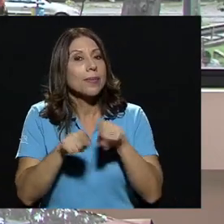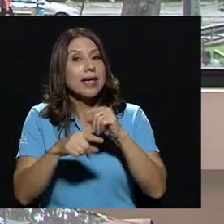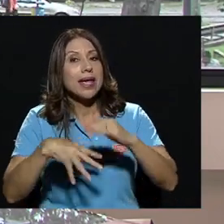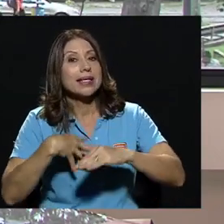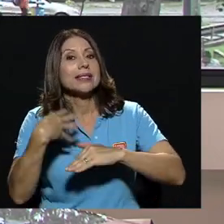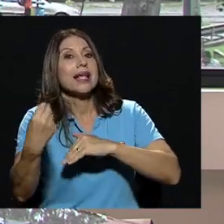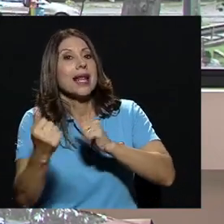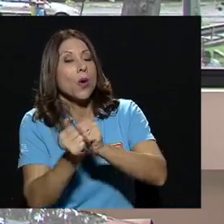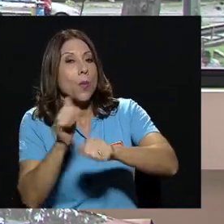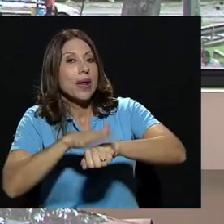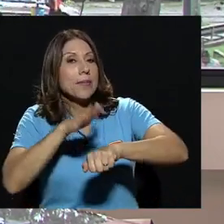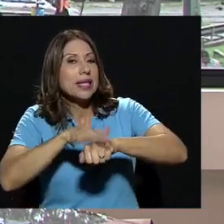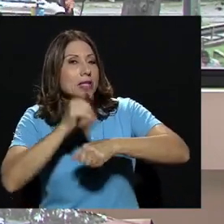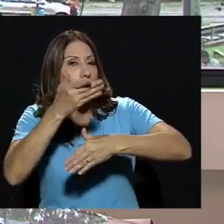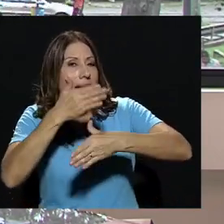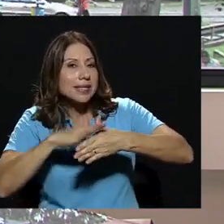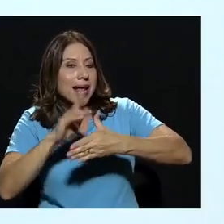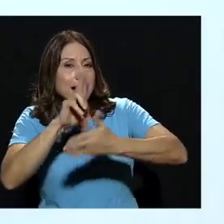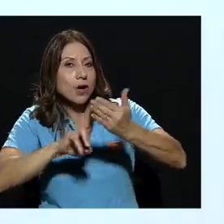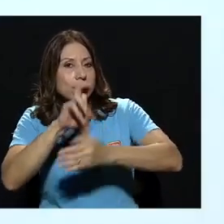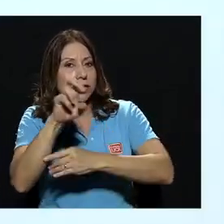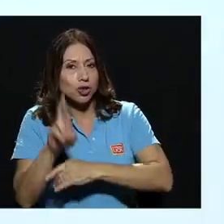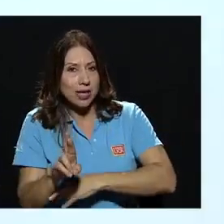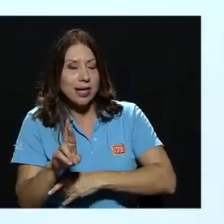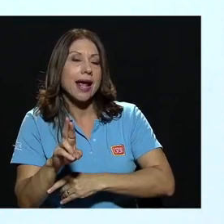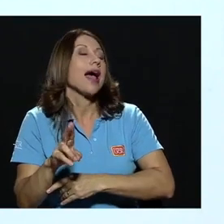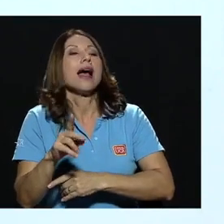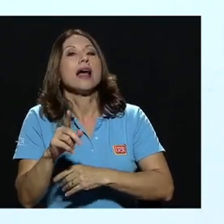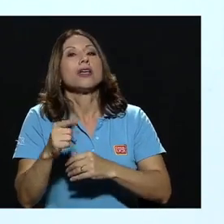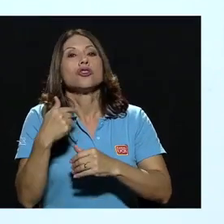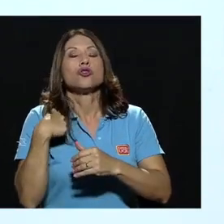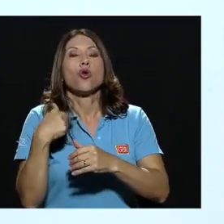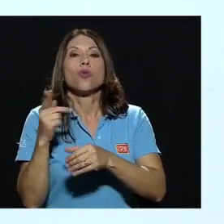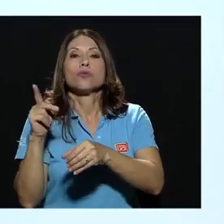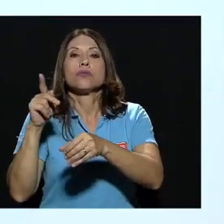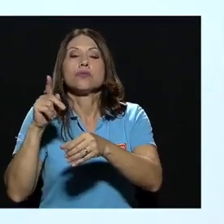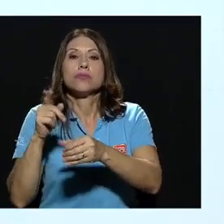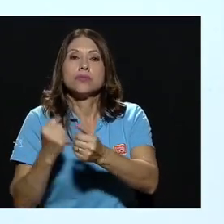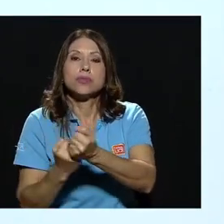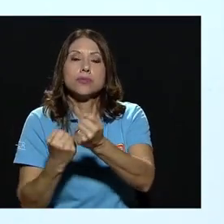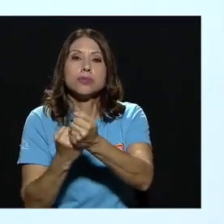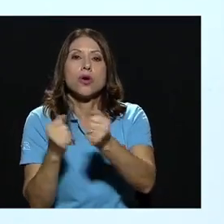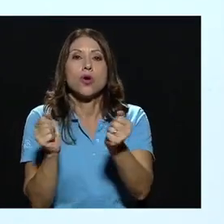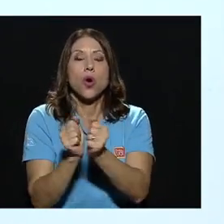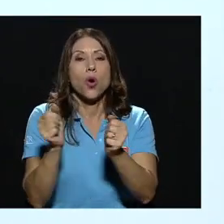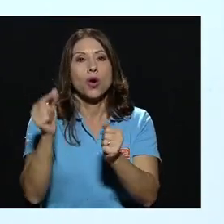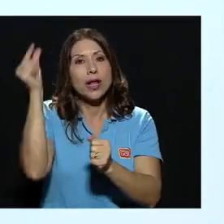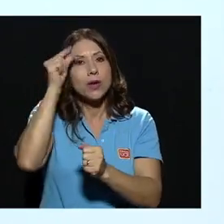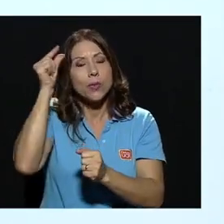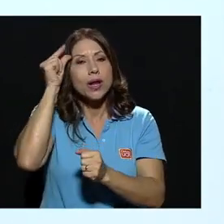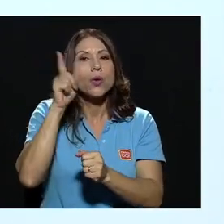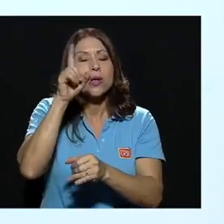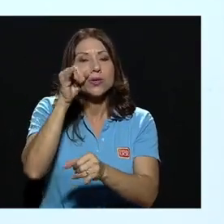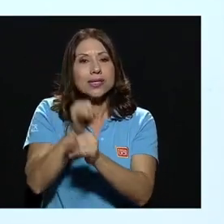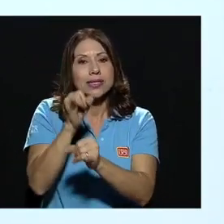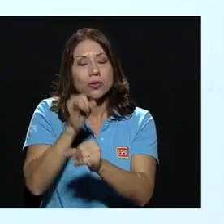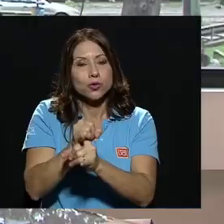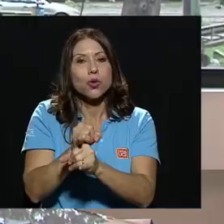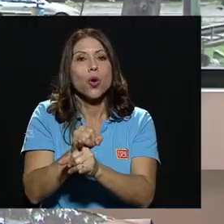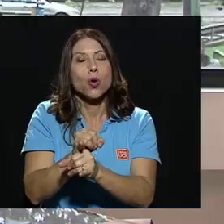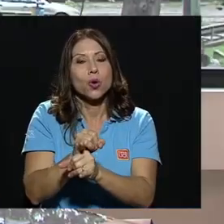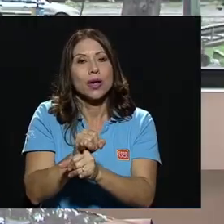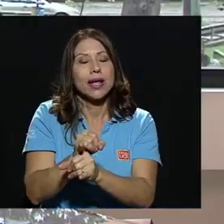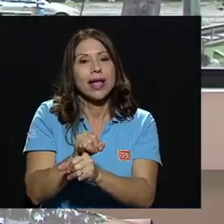con un permiso parcial en la Universidad de Costa Rica con el Estado costarricense en una institución